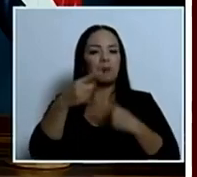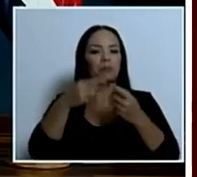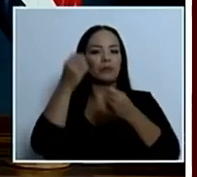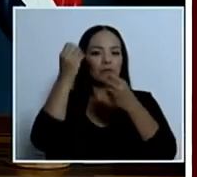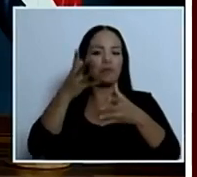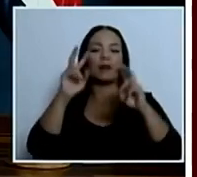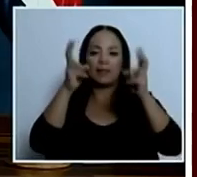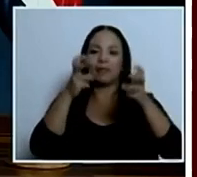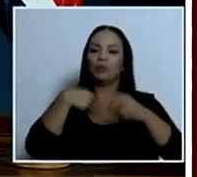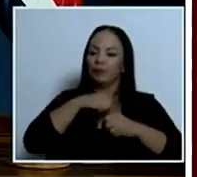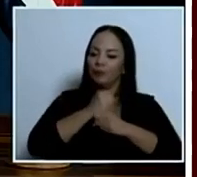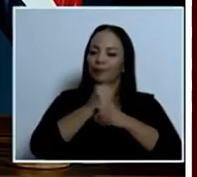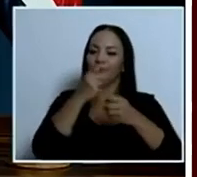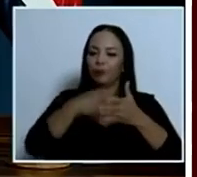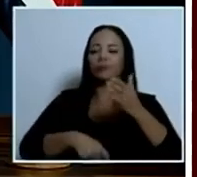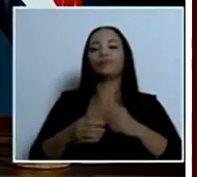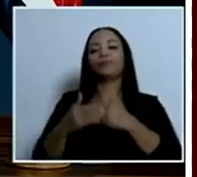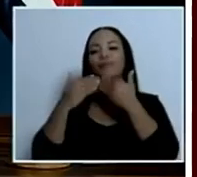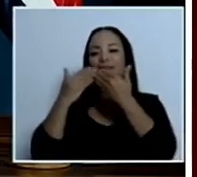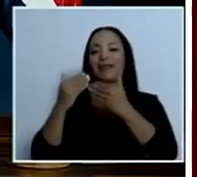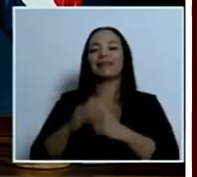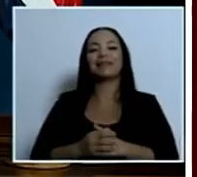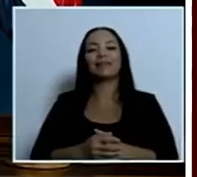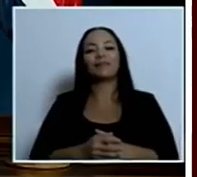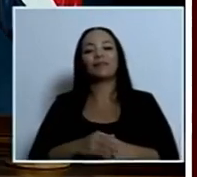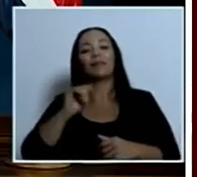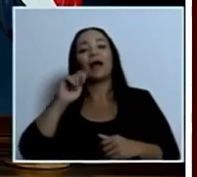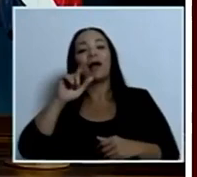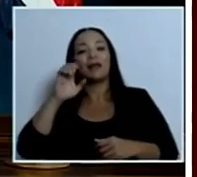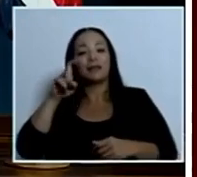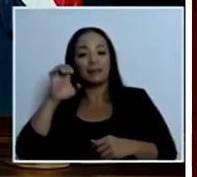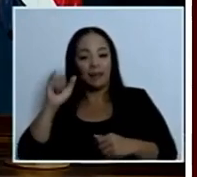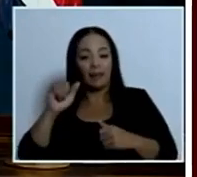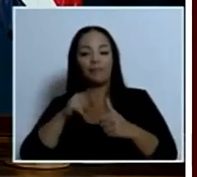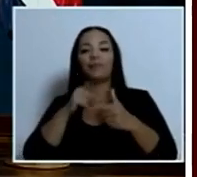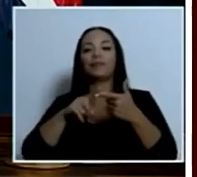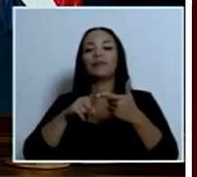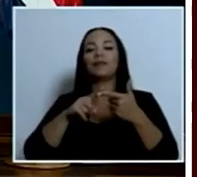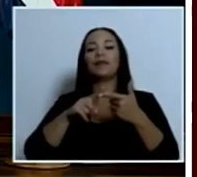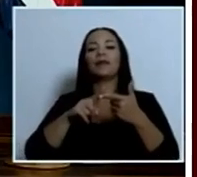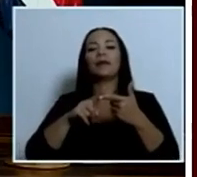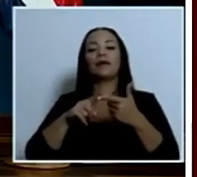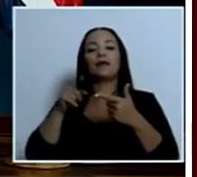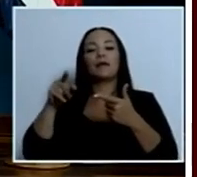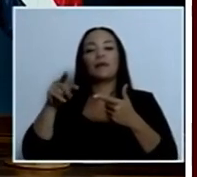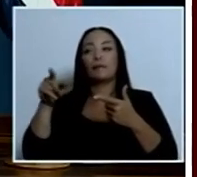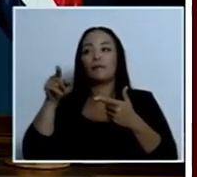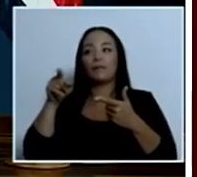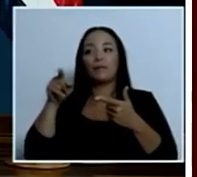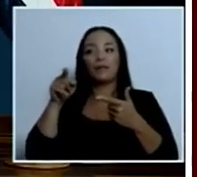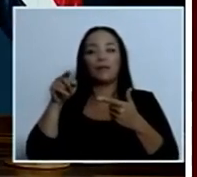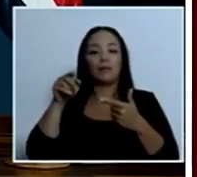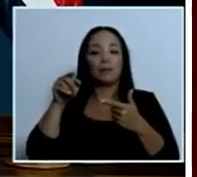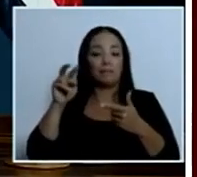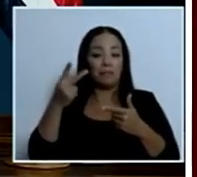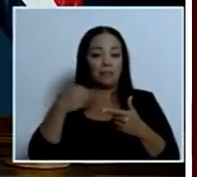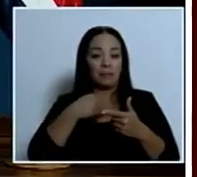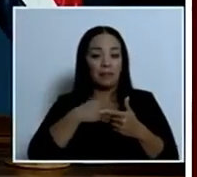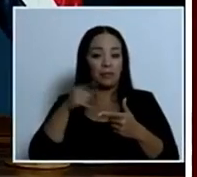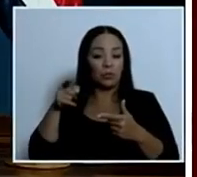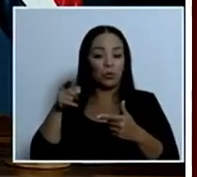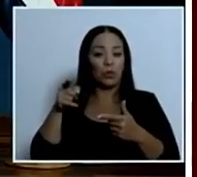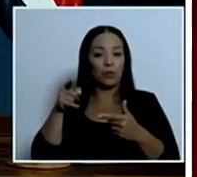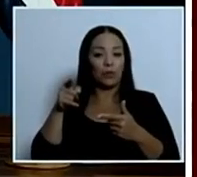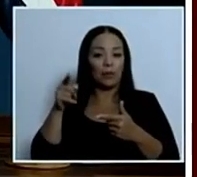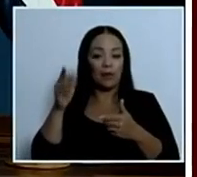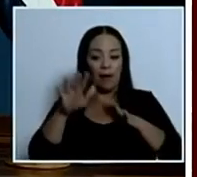Caballeros, muchísimas gracias. Gracias. Le pido a don Alexey y también a don Rafael, quien es viceministro de Ambiente y Energía, que se queden con nosotros por acá